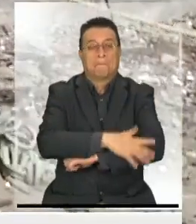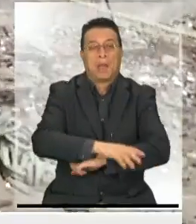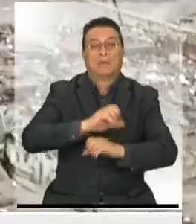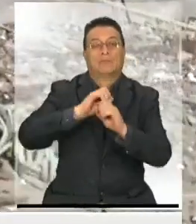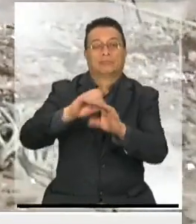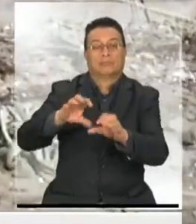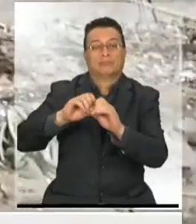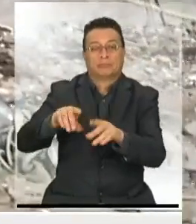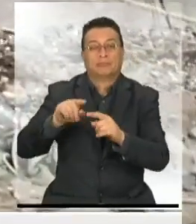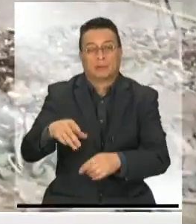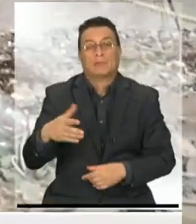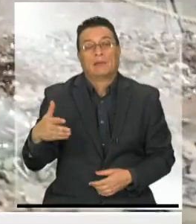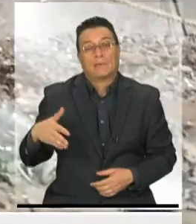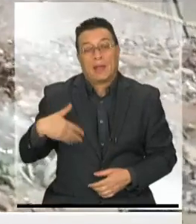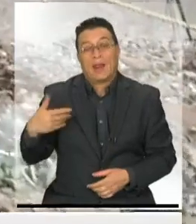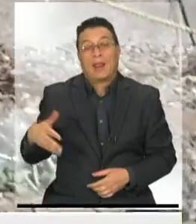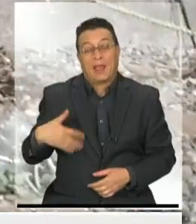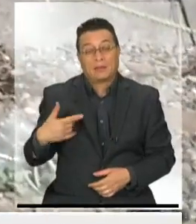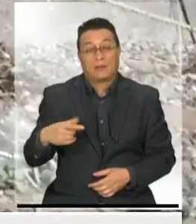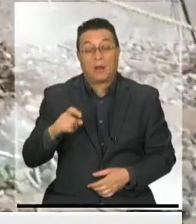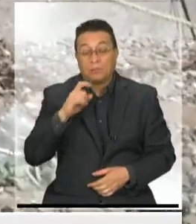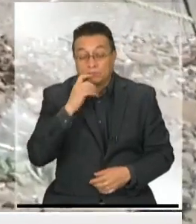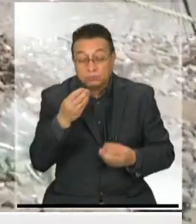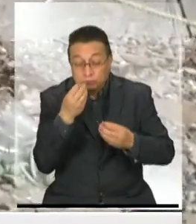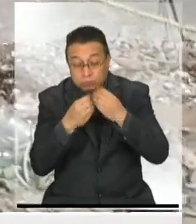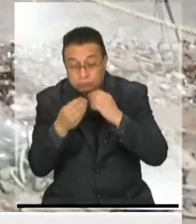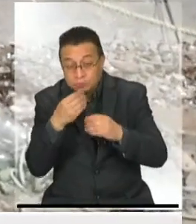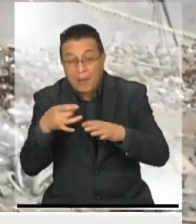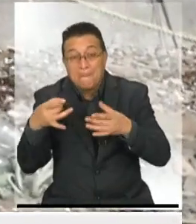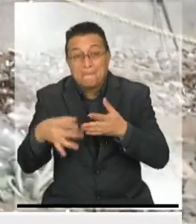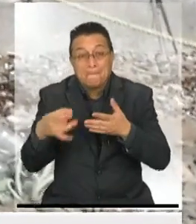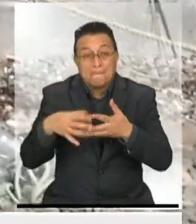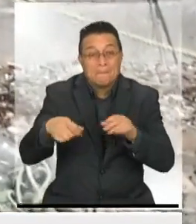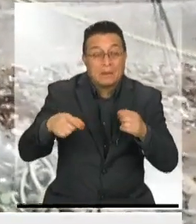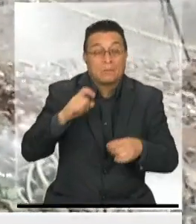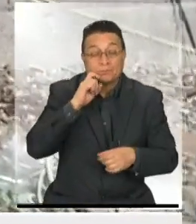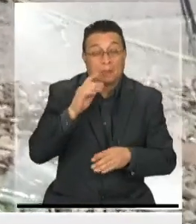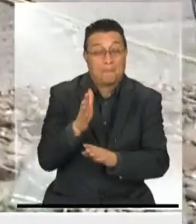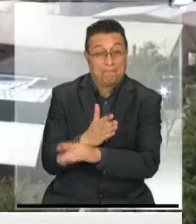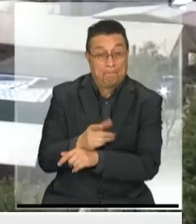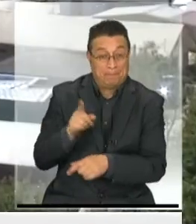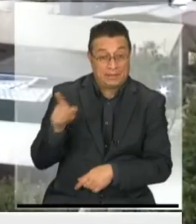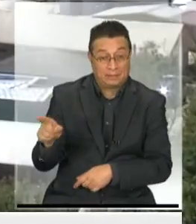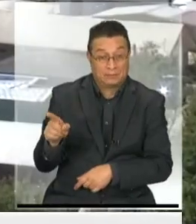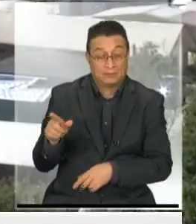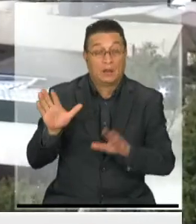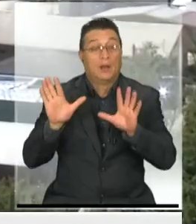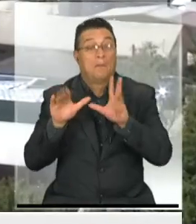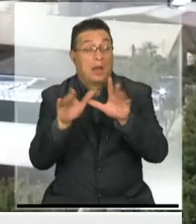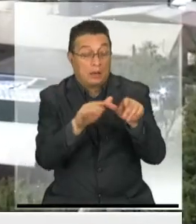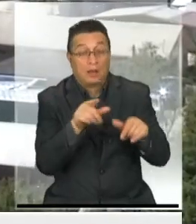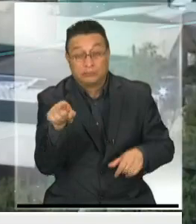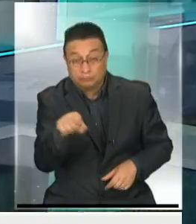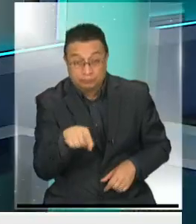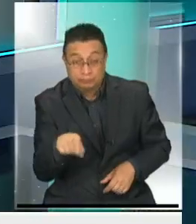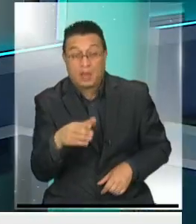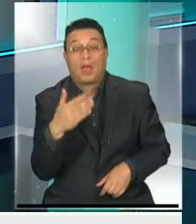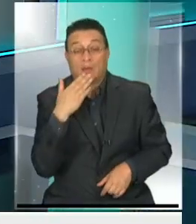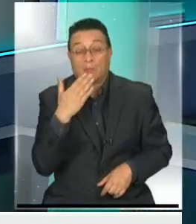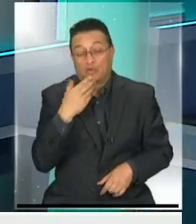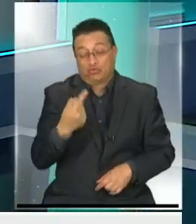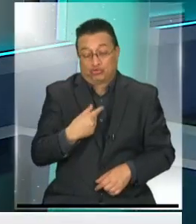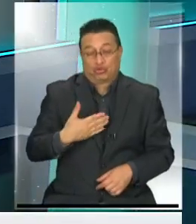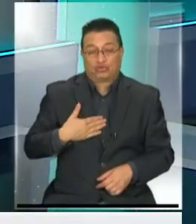vertedero que tenemos hoy día, lamentablemente. ¿Y quiénes comen ese plástico o ese microplástico? Los peces, las aves y finalmente también nosotros.